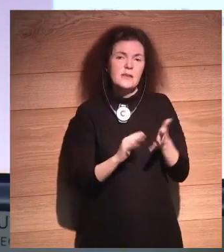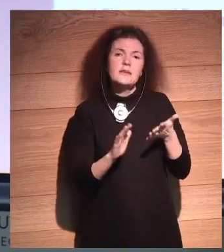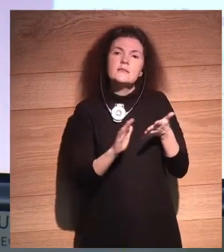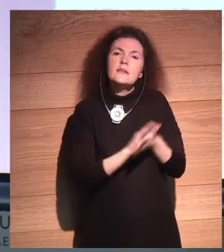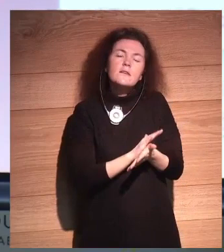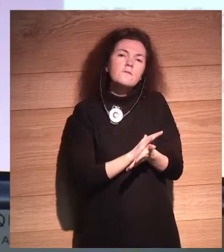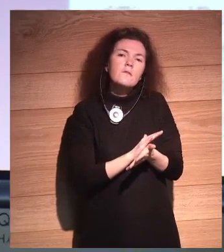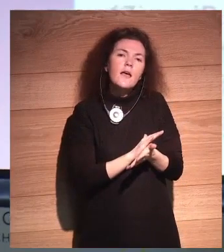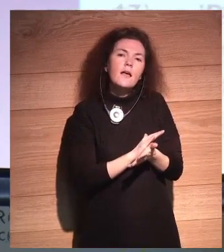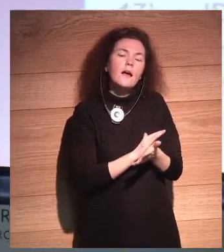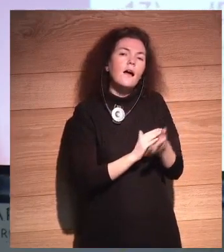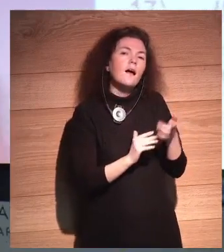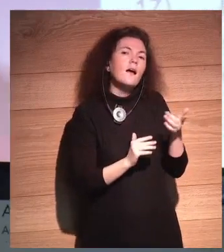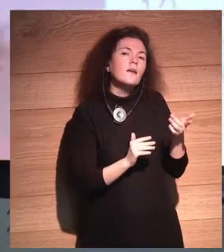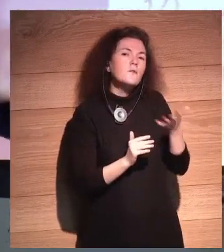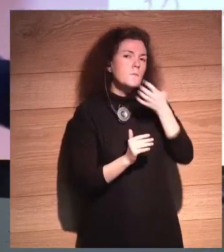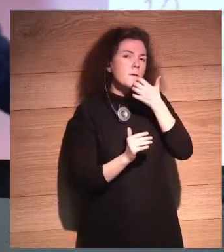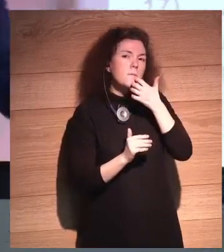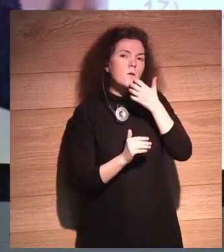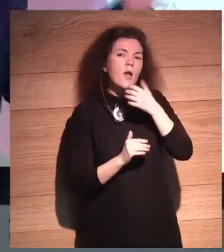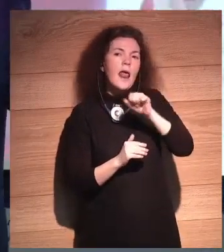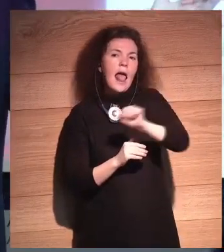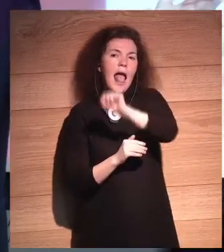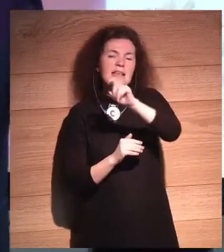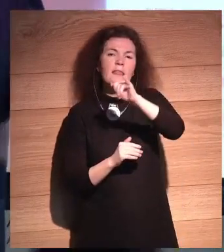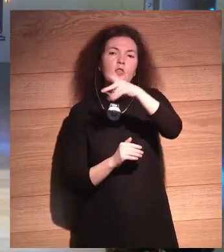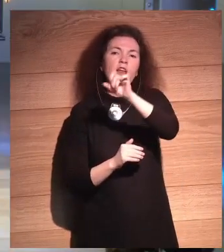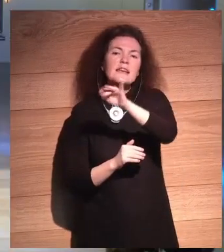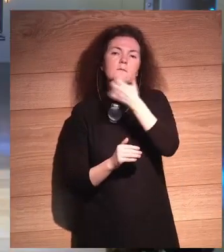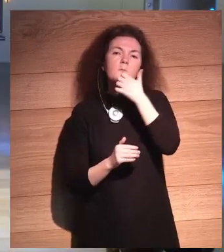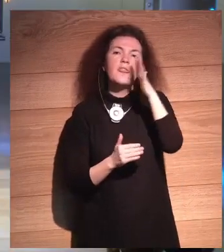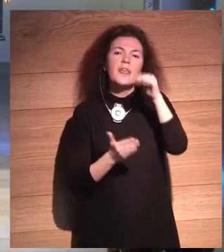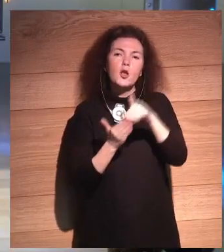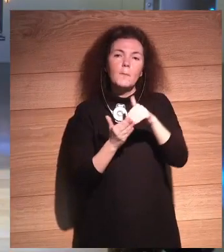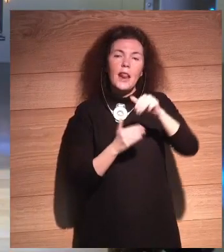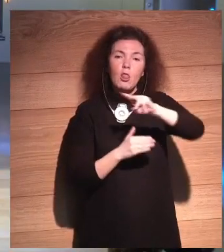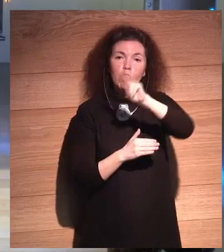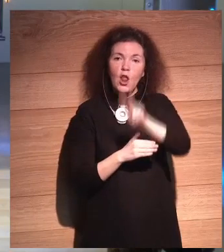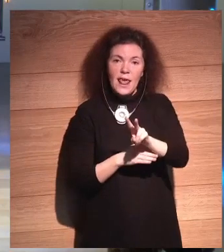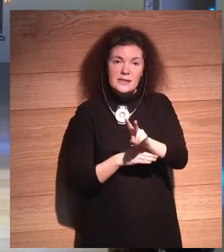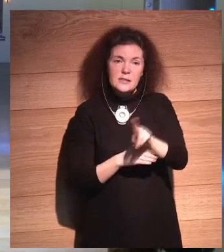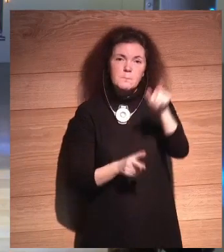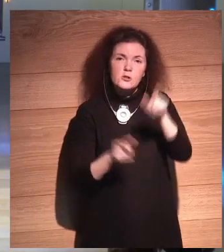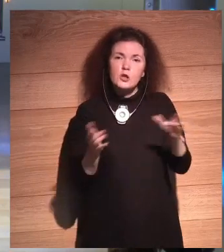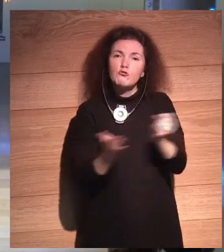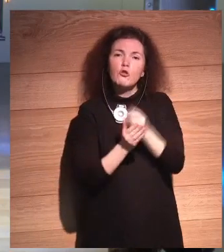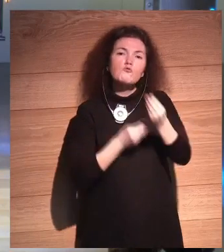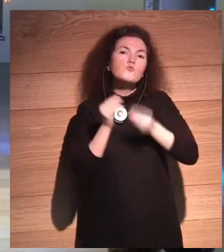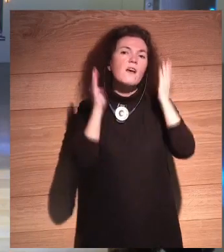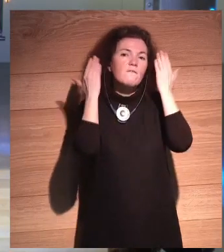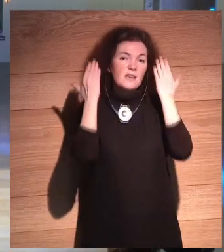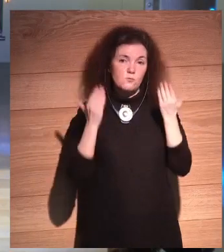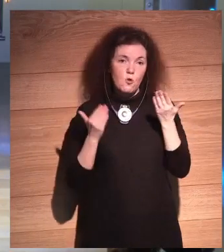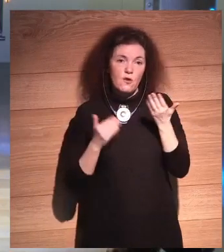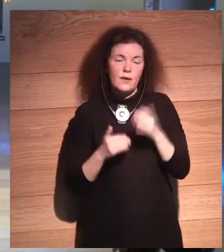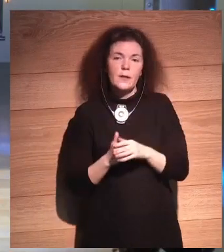¿cuánto esto significa? Por ejemplo, en Indonesia, por ejemplo, son 5.000 dólares, y todos los indonesios están utilizando Facebook.